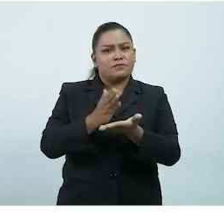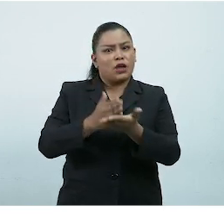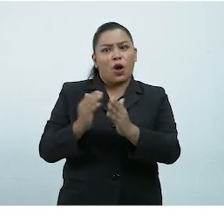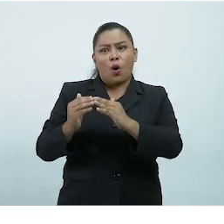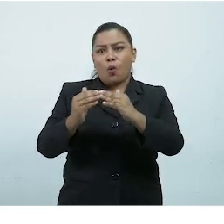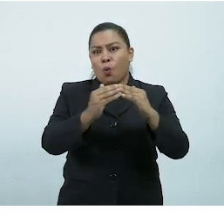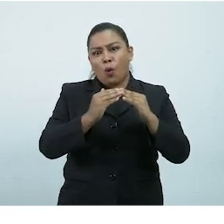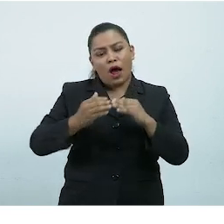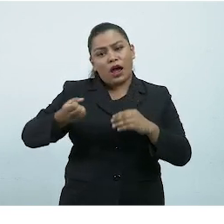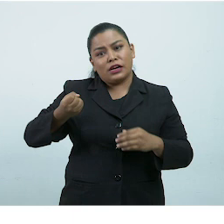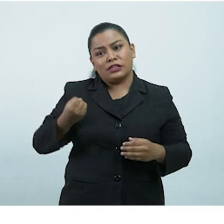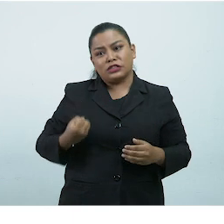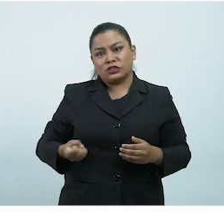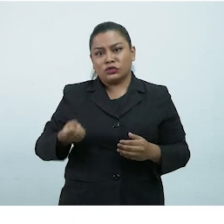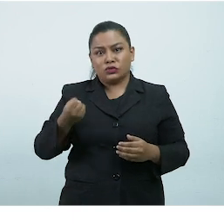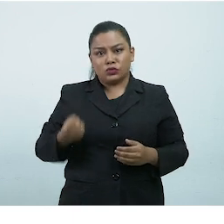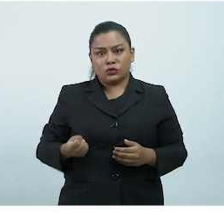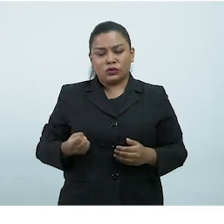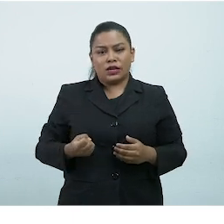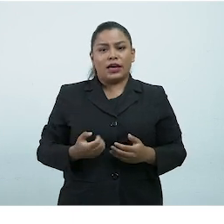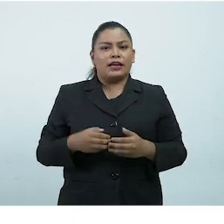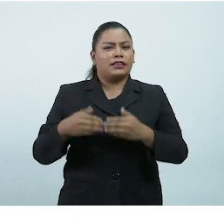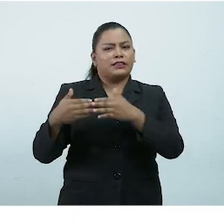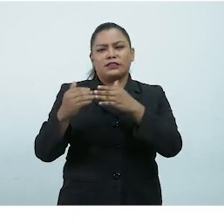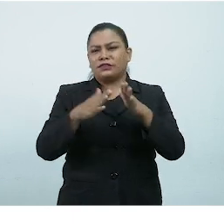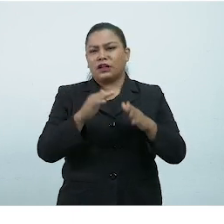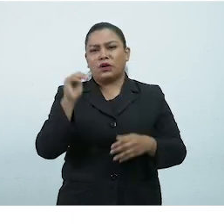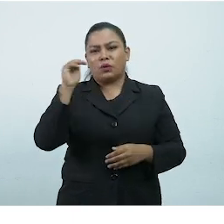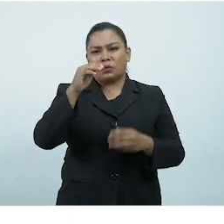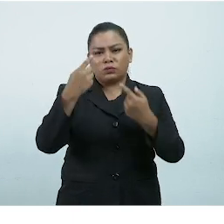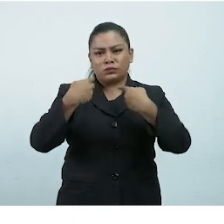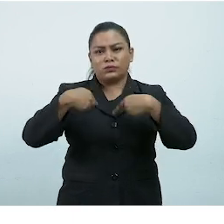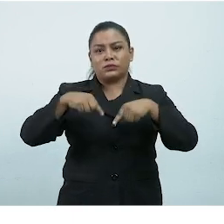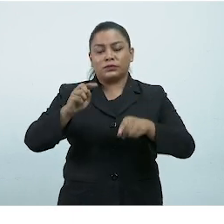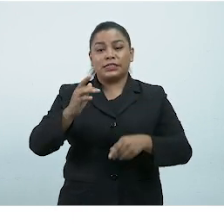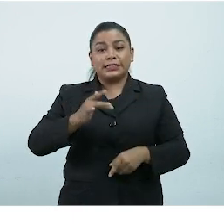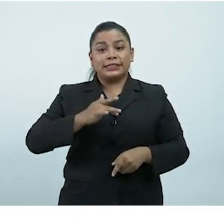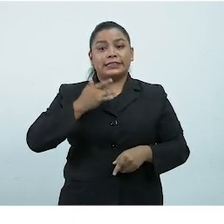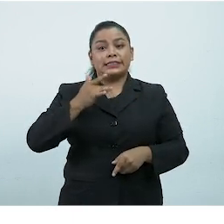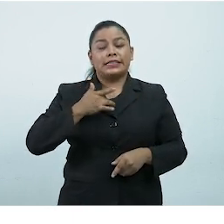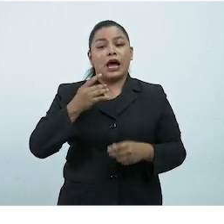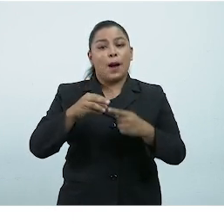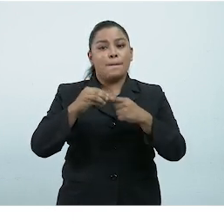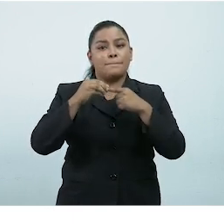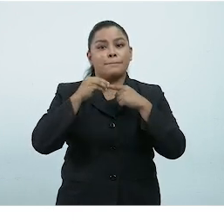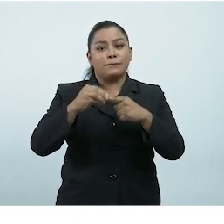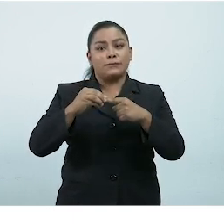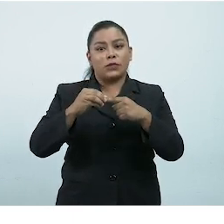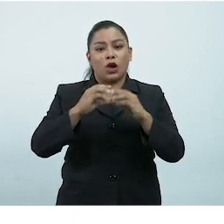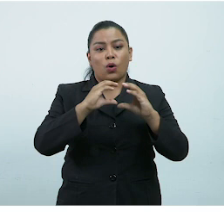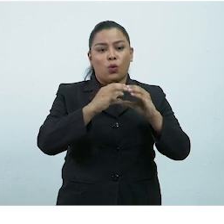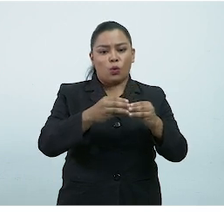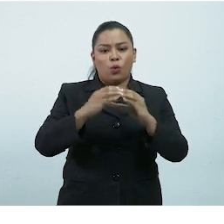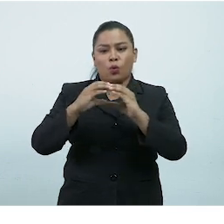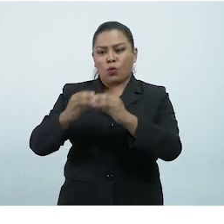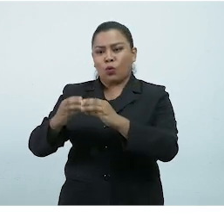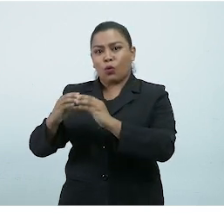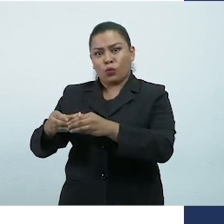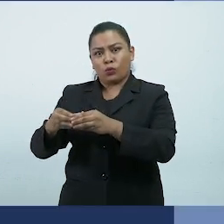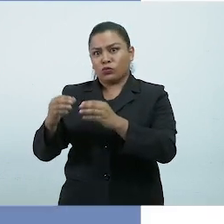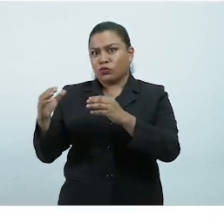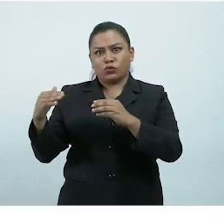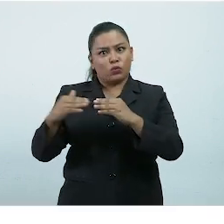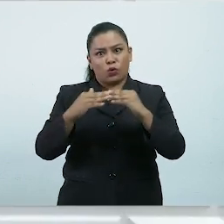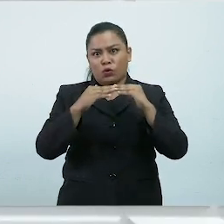independiente del avance en su continuidad educativa, con sensibilidad especial a los grupos más vulnerables.